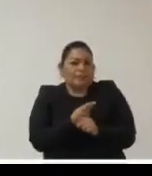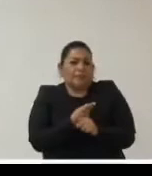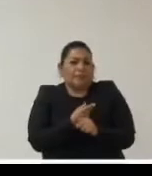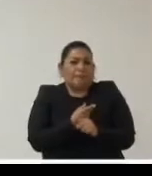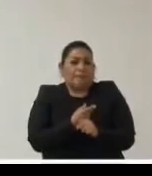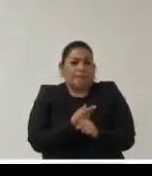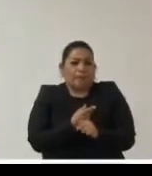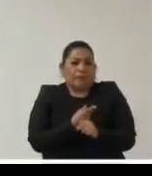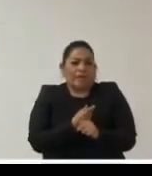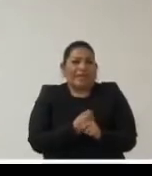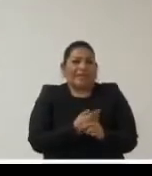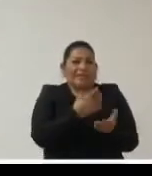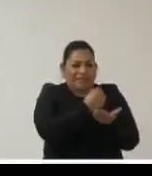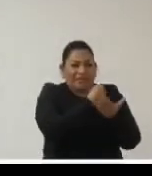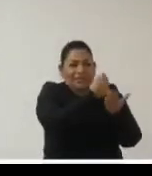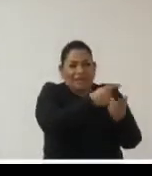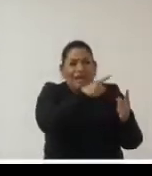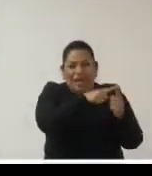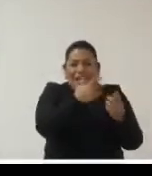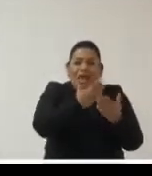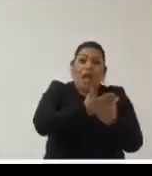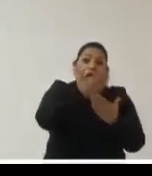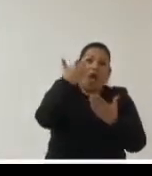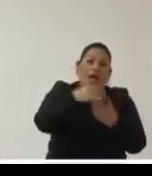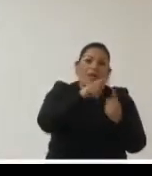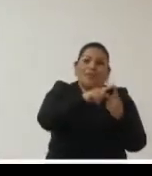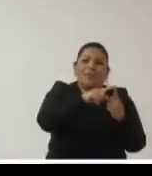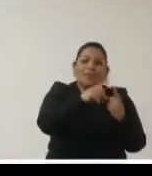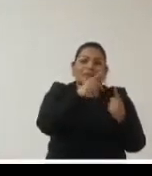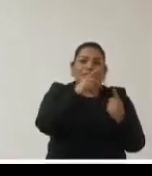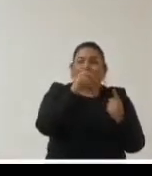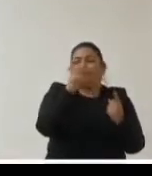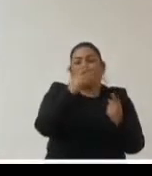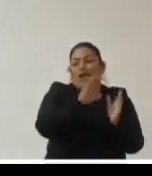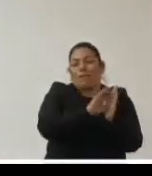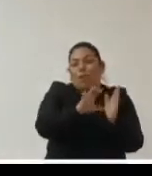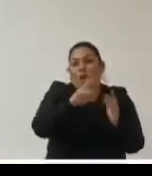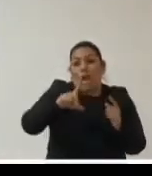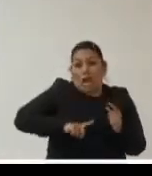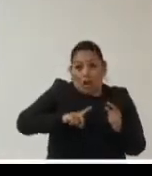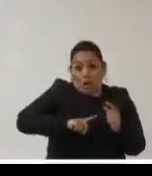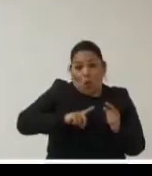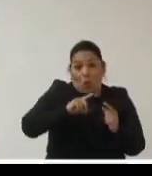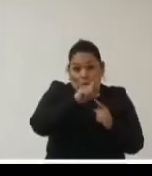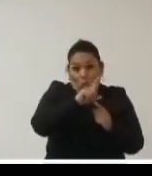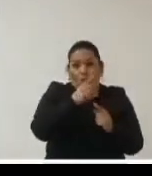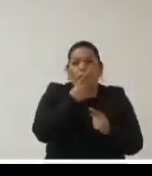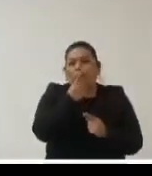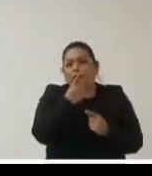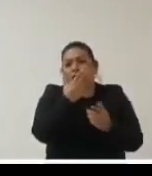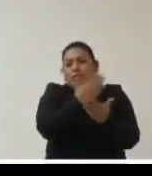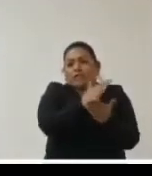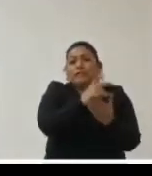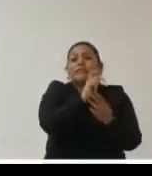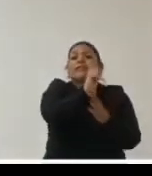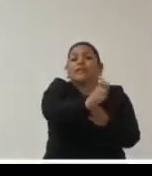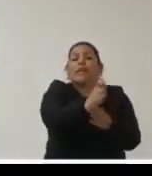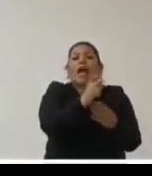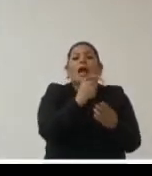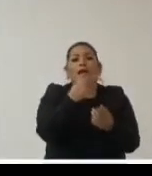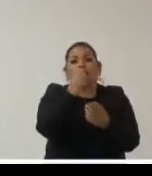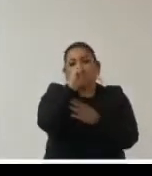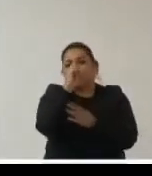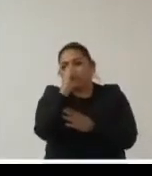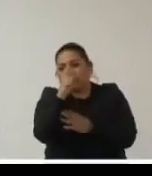estaban originalmente destinados o sea vas a sacar vas a jalar la cobija como decimos para acá y a quién vas a dejar